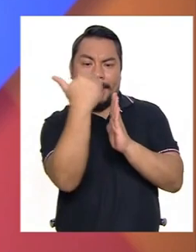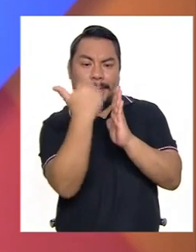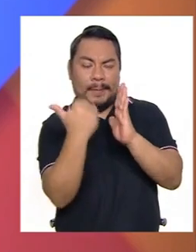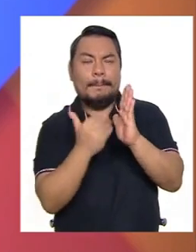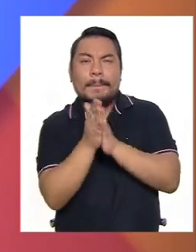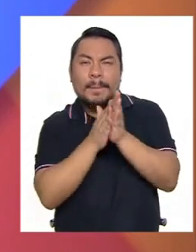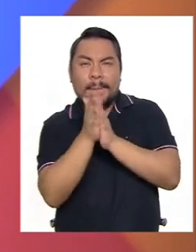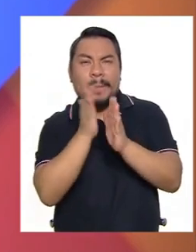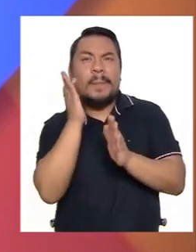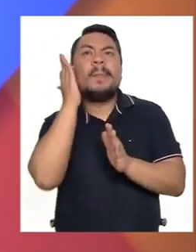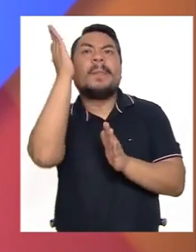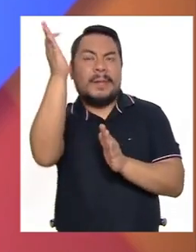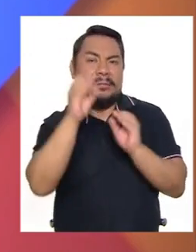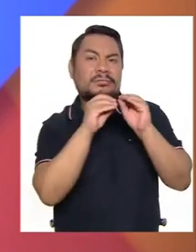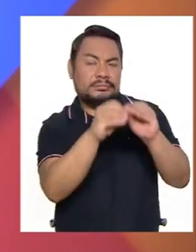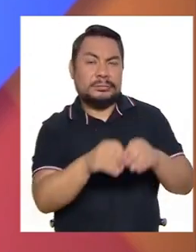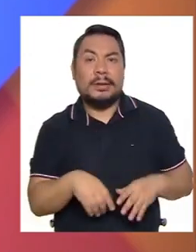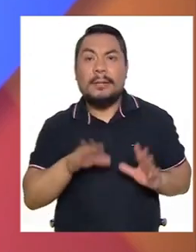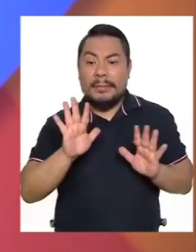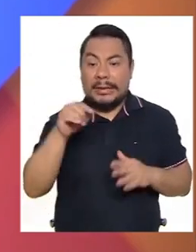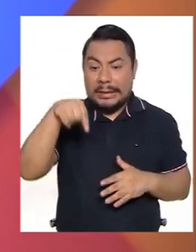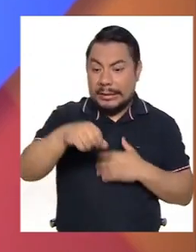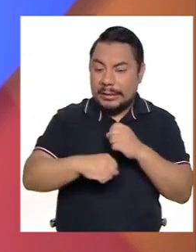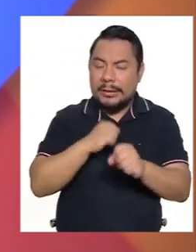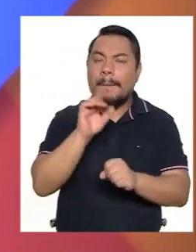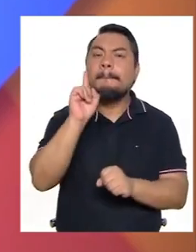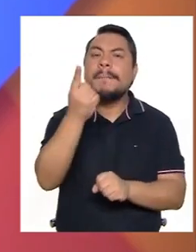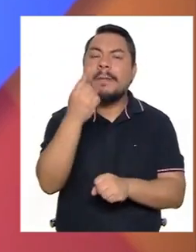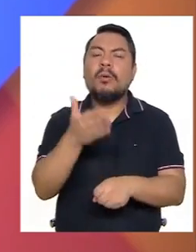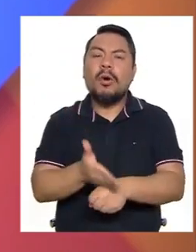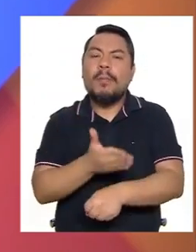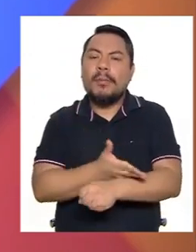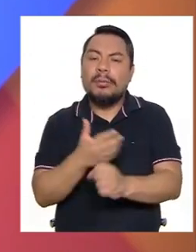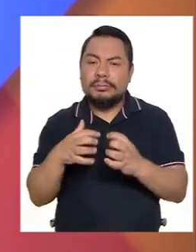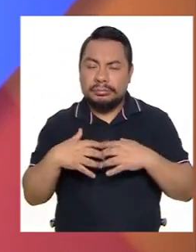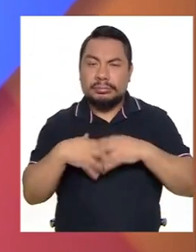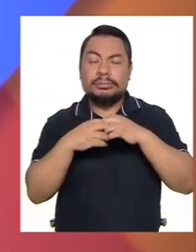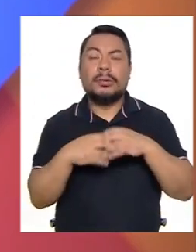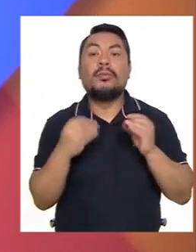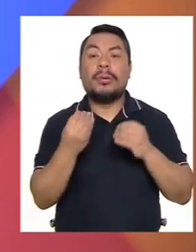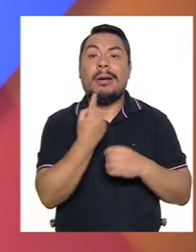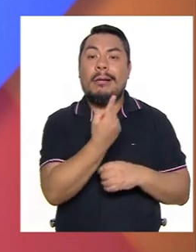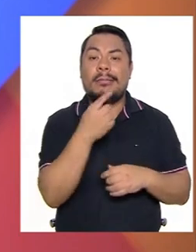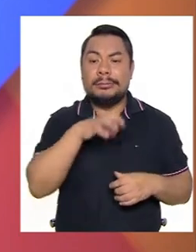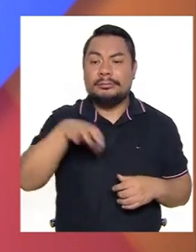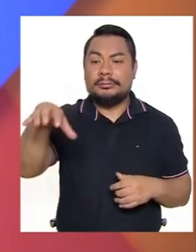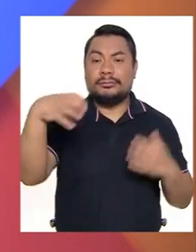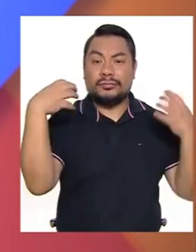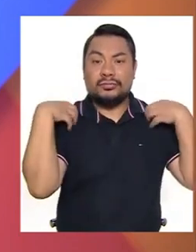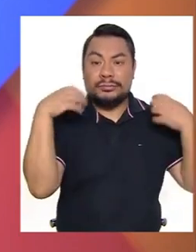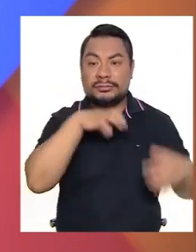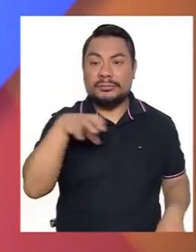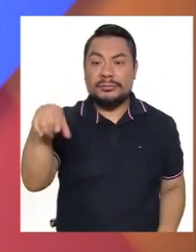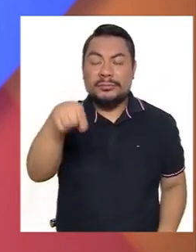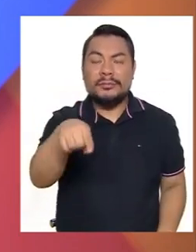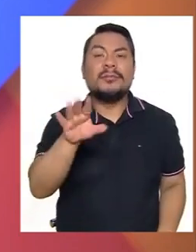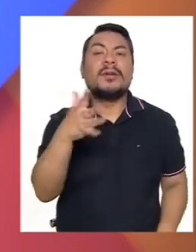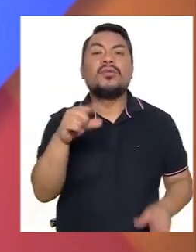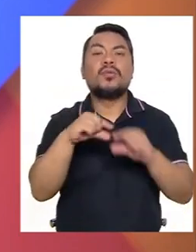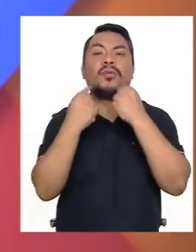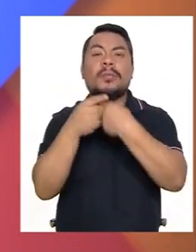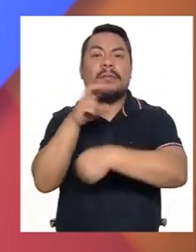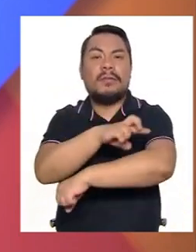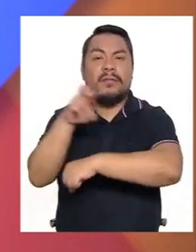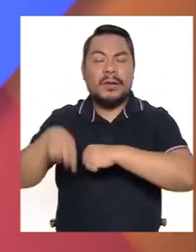nuestras expectativas. Pero este año queremos afianzar, porque igual en cada sede habrá un grupo de profesionales que los